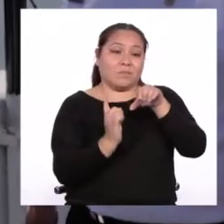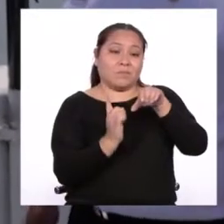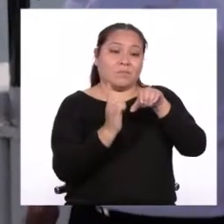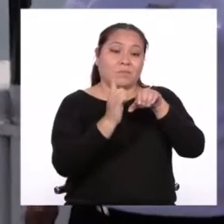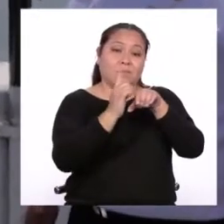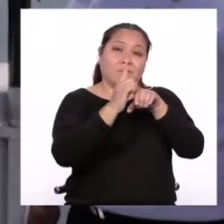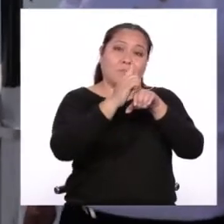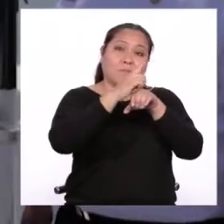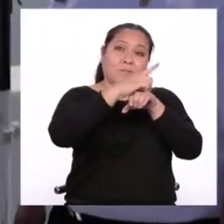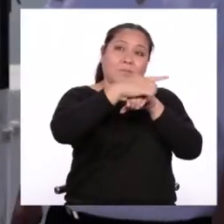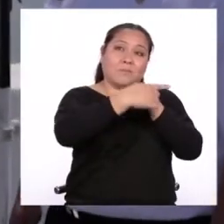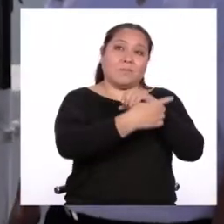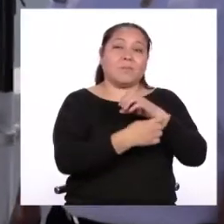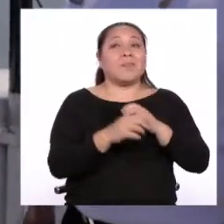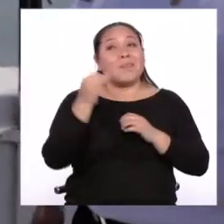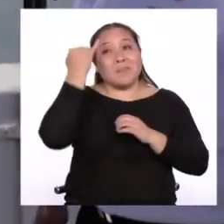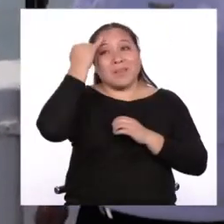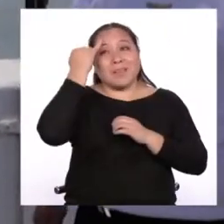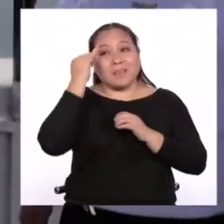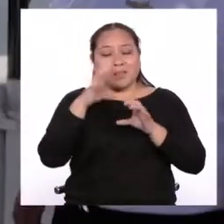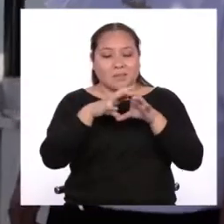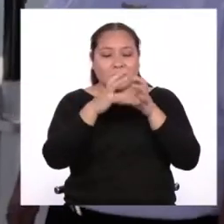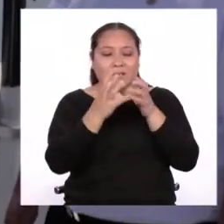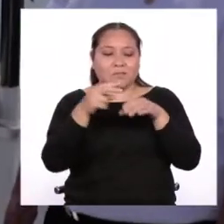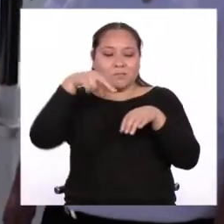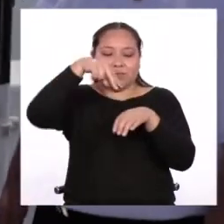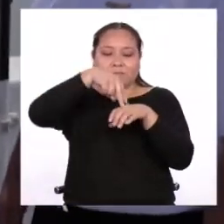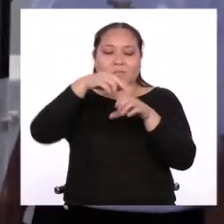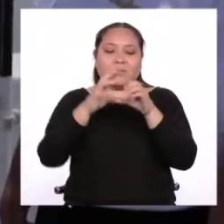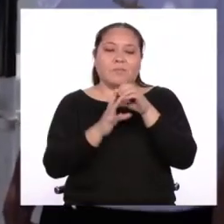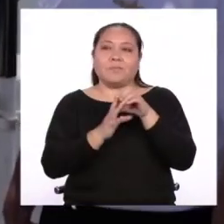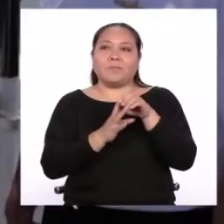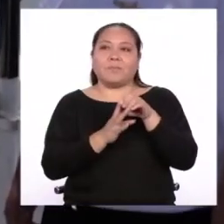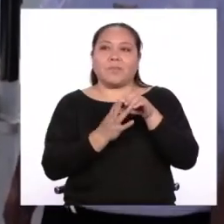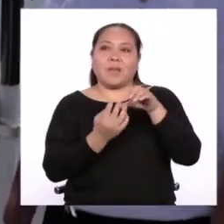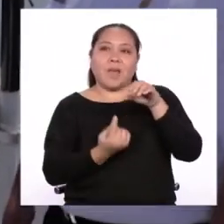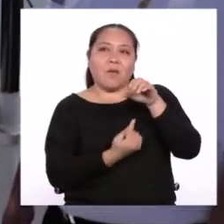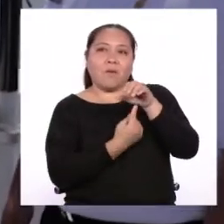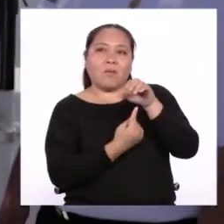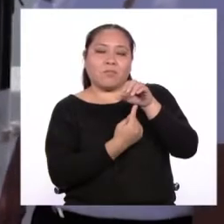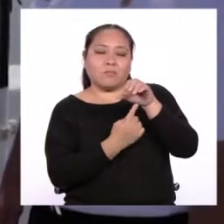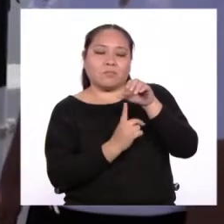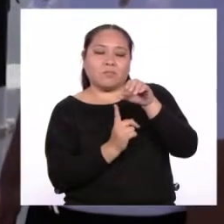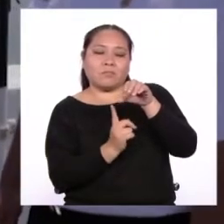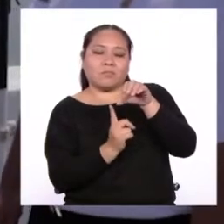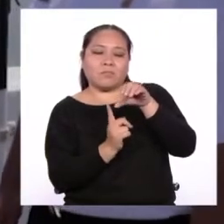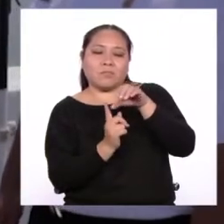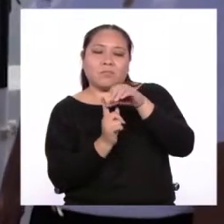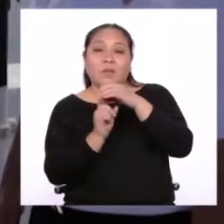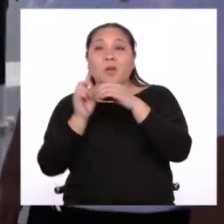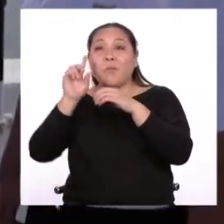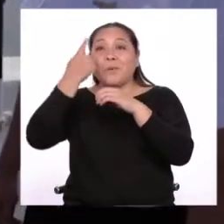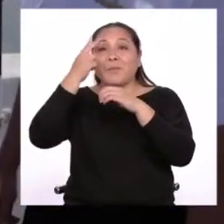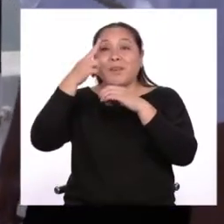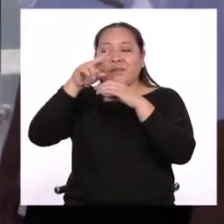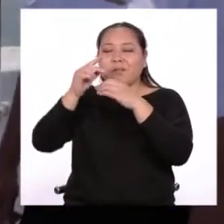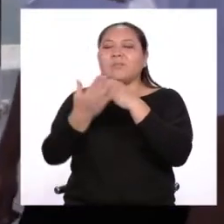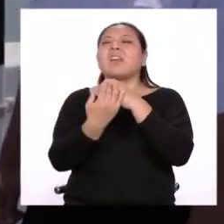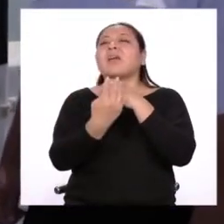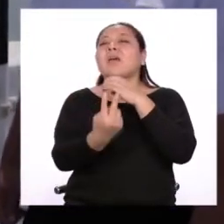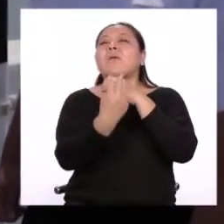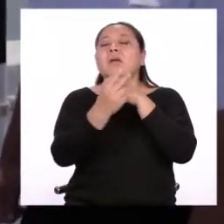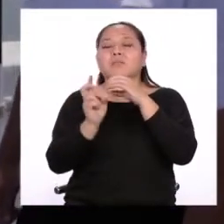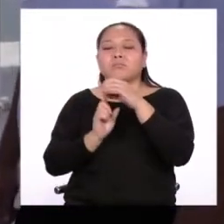Si nosotros estamos parados aquí en la Tierra, lo que vemos más o menos es la embarcación que viene desde abajo, ¿no es cierto? Y por eso lo primero que se ve es la parte superior,